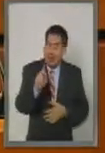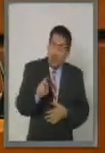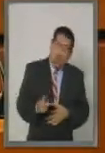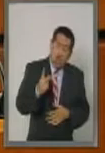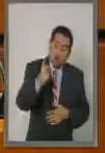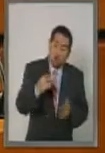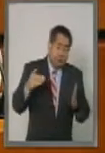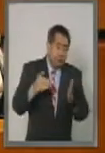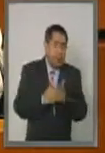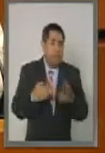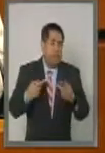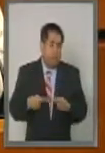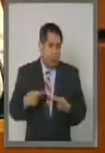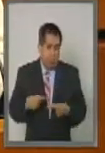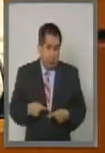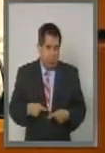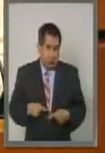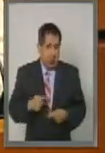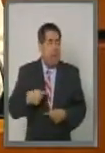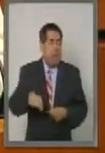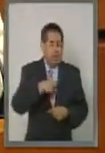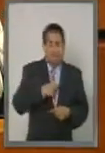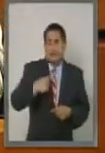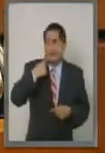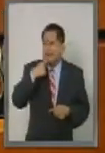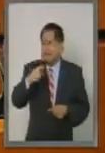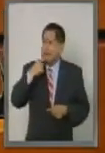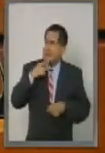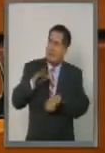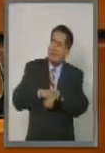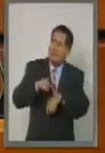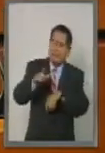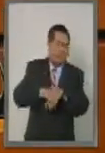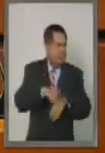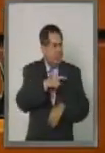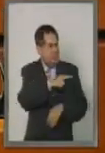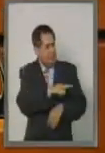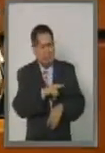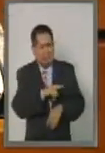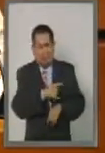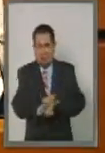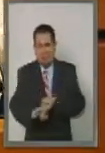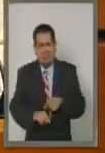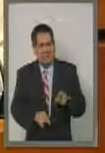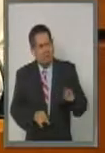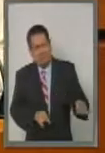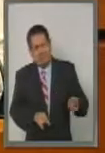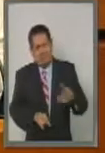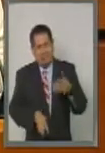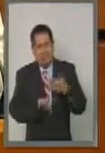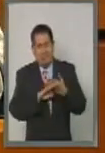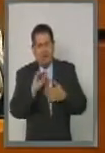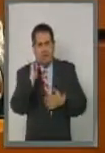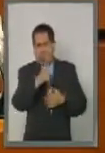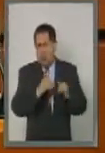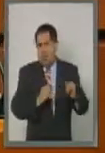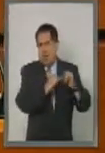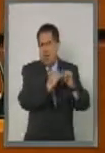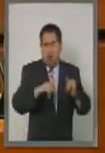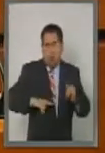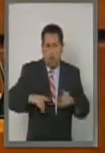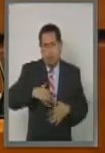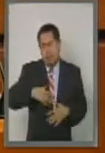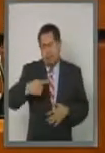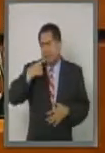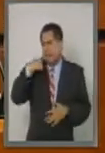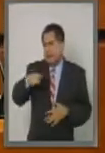personas quienes se quejaban y dolían de la actuación irregular de alguna instancia o algún